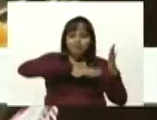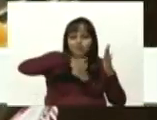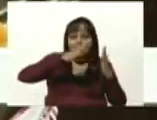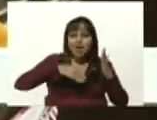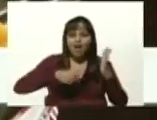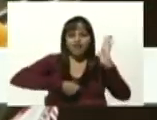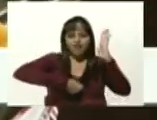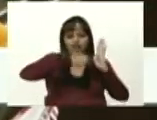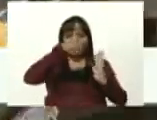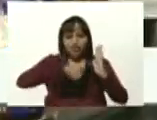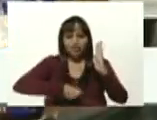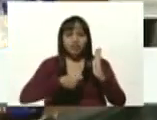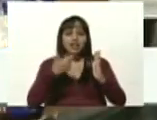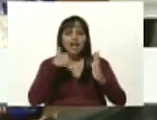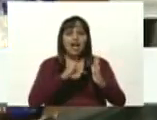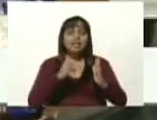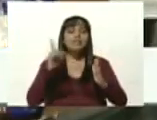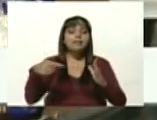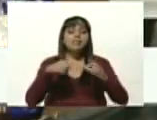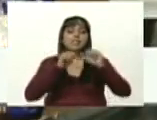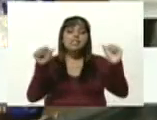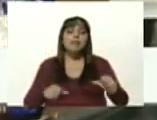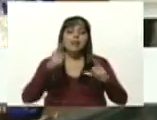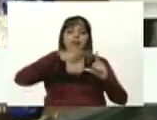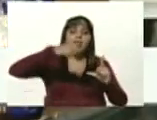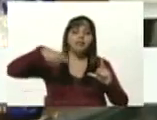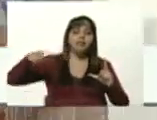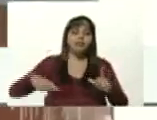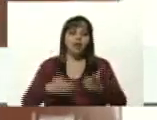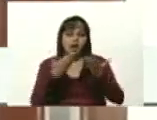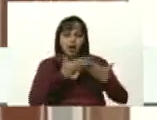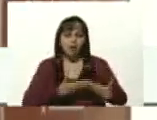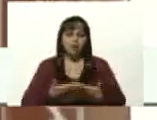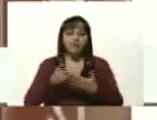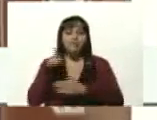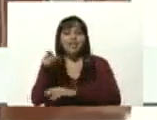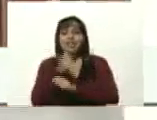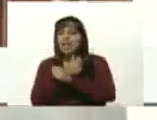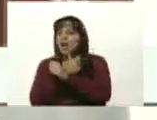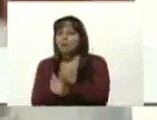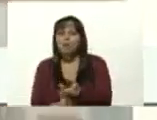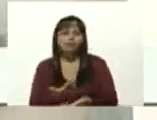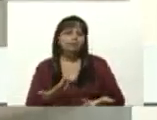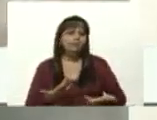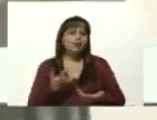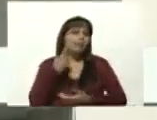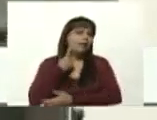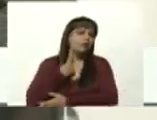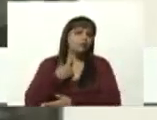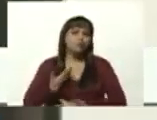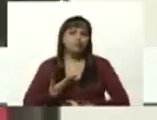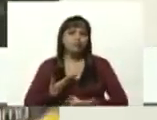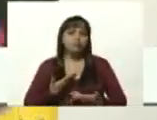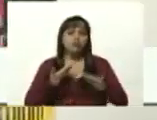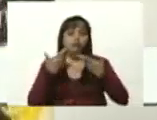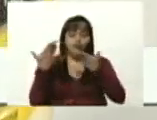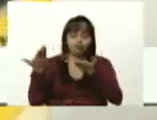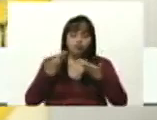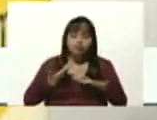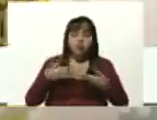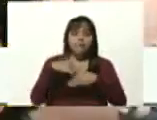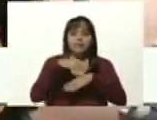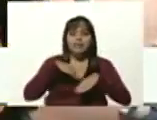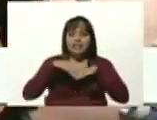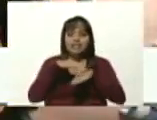el sistema eléctrico de nuestras instituciones educativas bueno con este amor con esta pasión que usted y nuestra ministra nos ha instruido